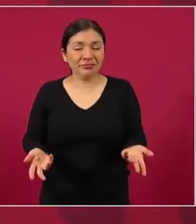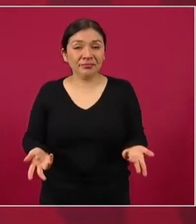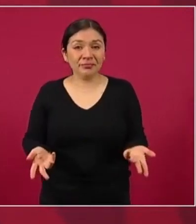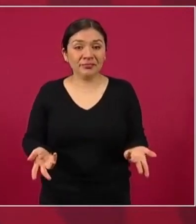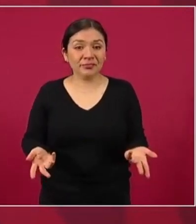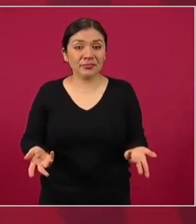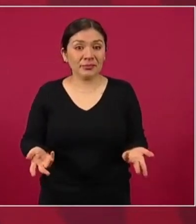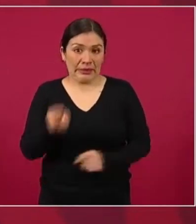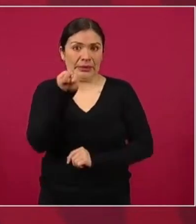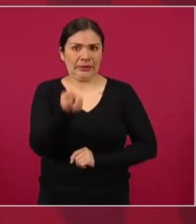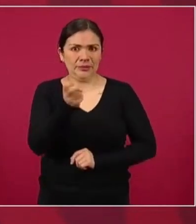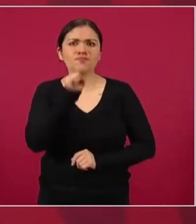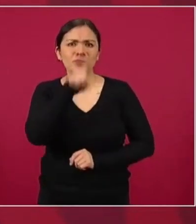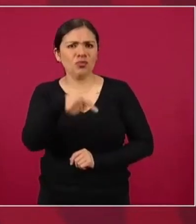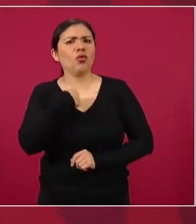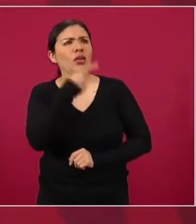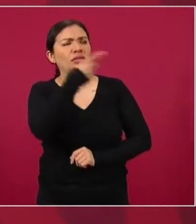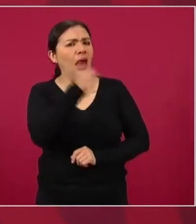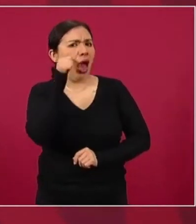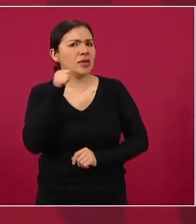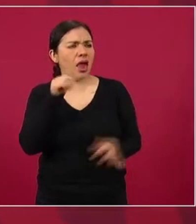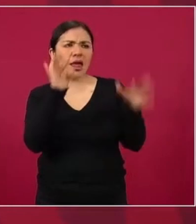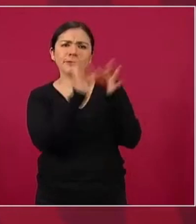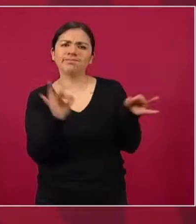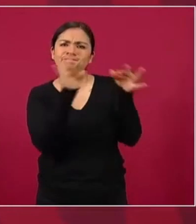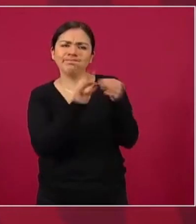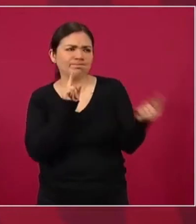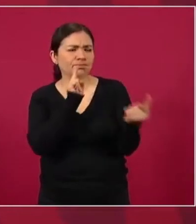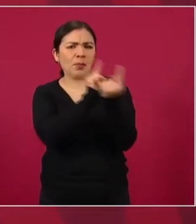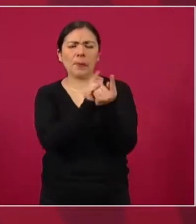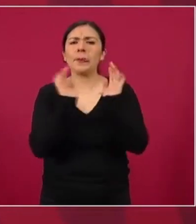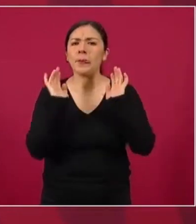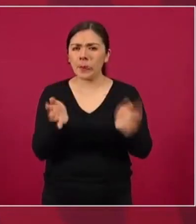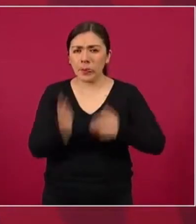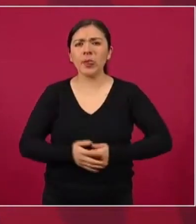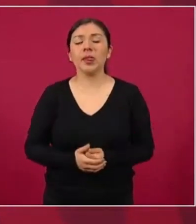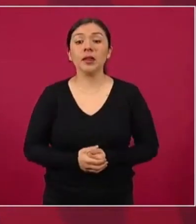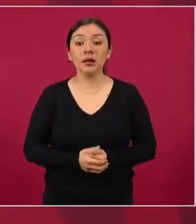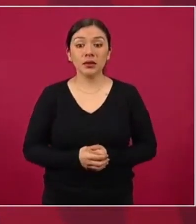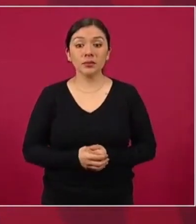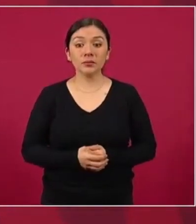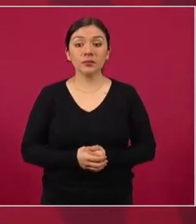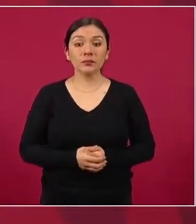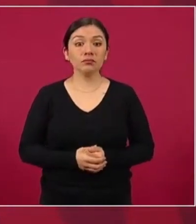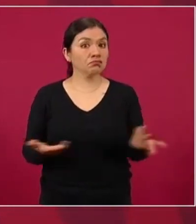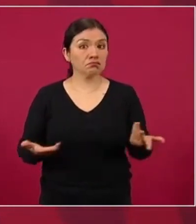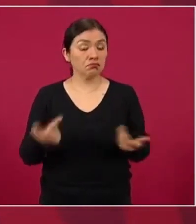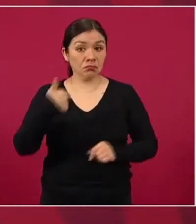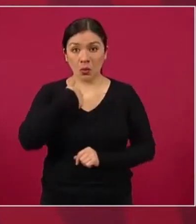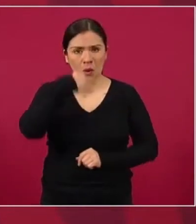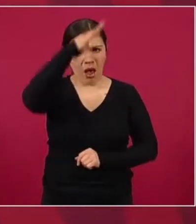Y eso fue lo que le dijimos al señor presidente, nosotros vamos a cumplir